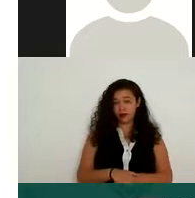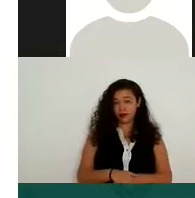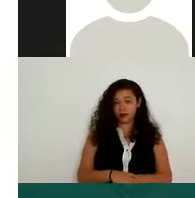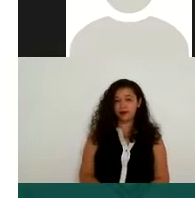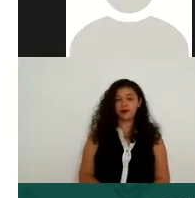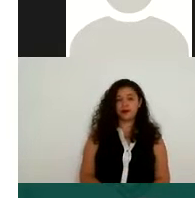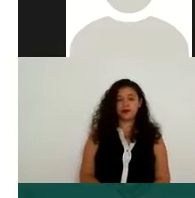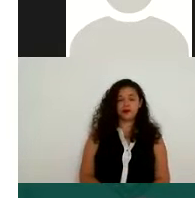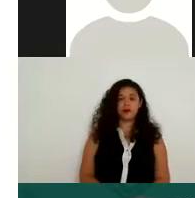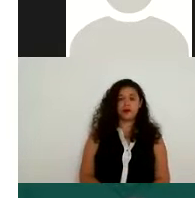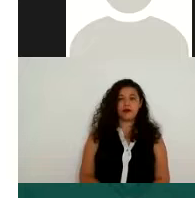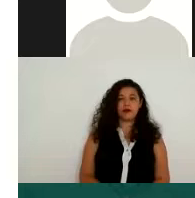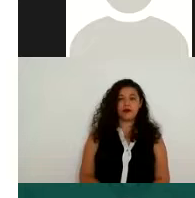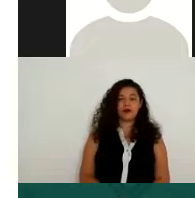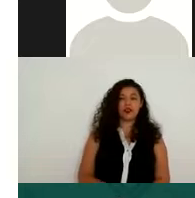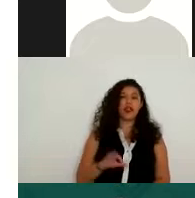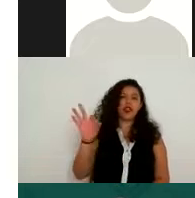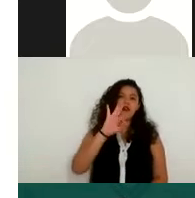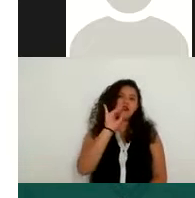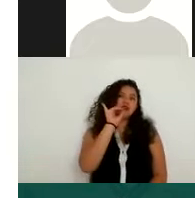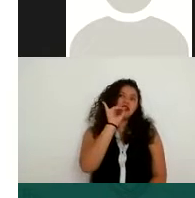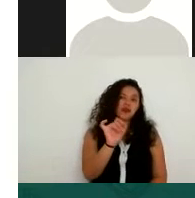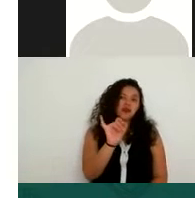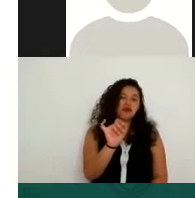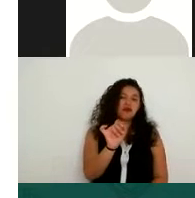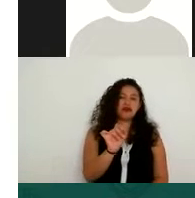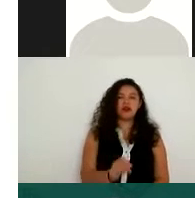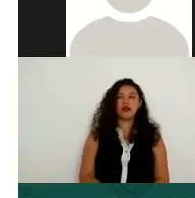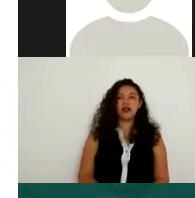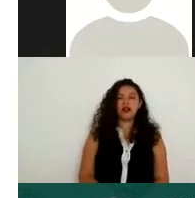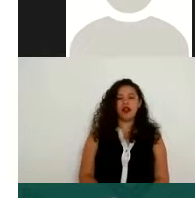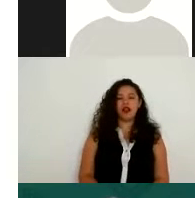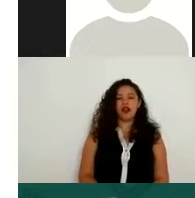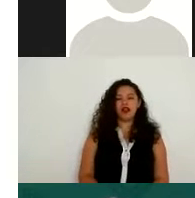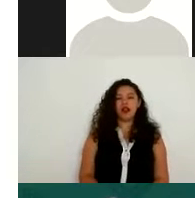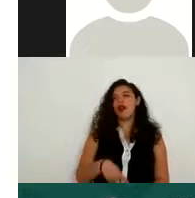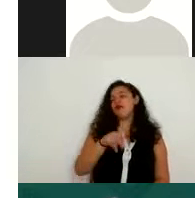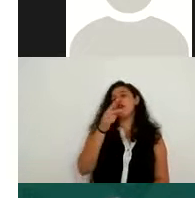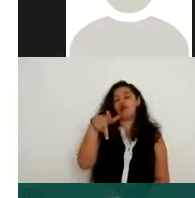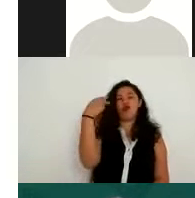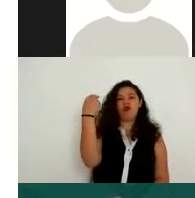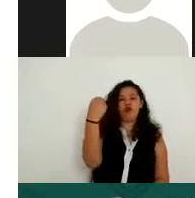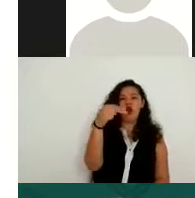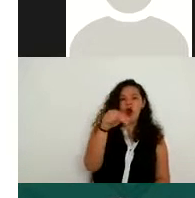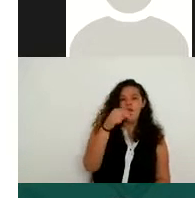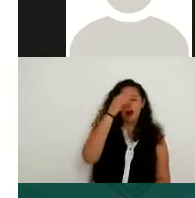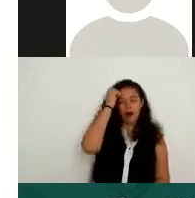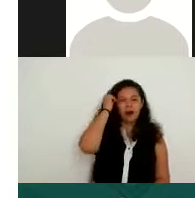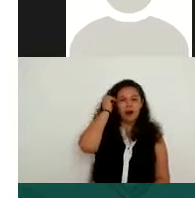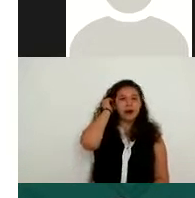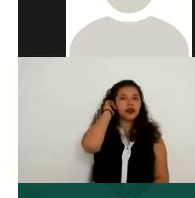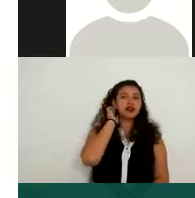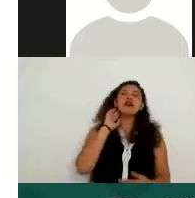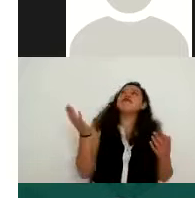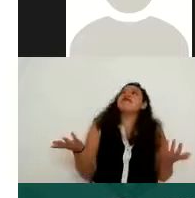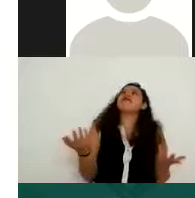Pues quizás sí se puede hacer identificable, pero tampoco está sabiendo el nombre ni nada. O sea, pues, no, no puedes